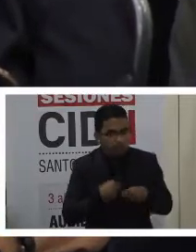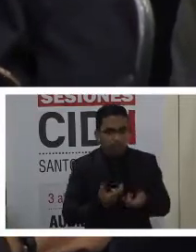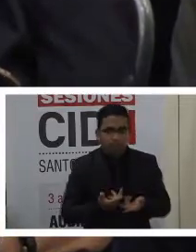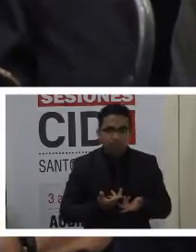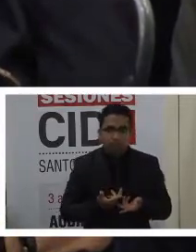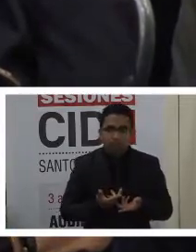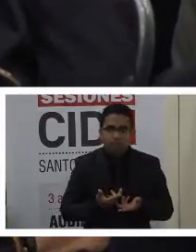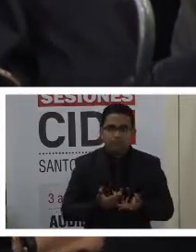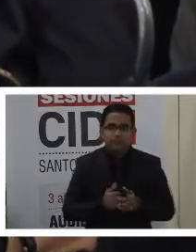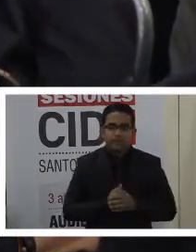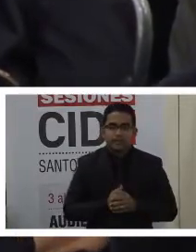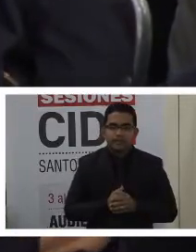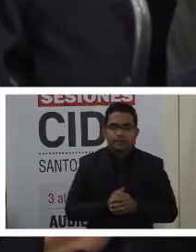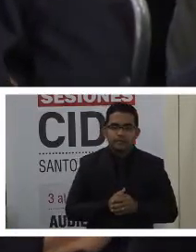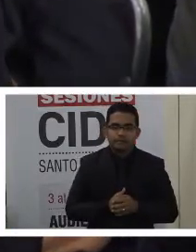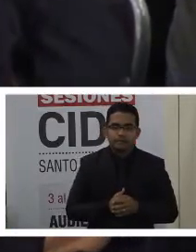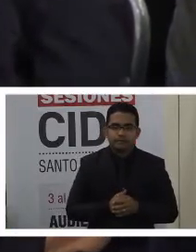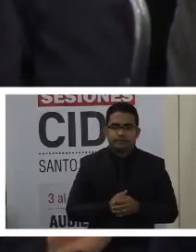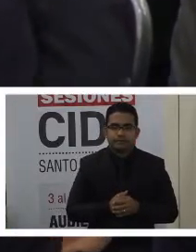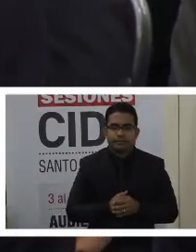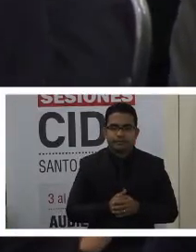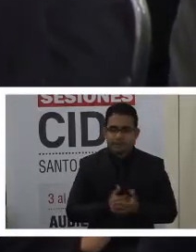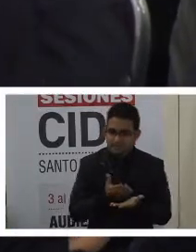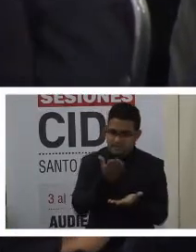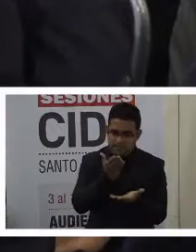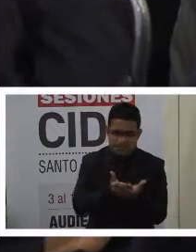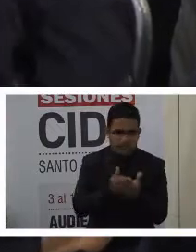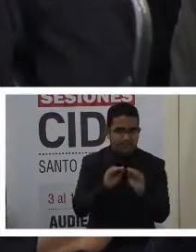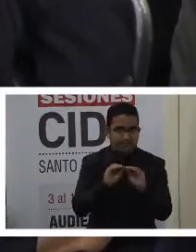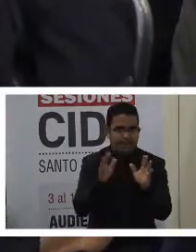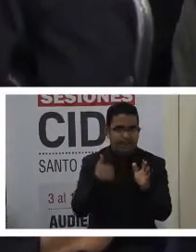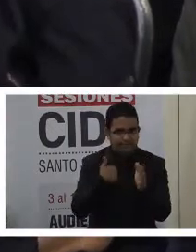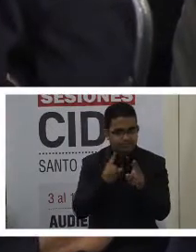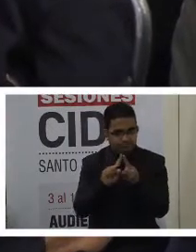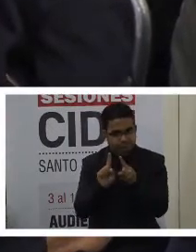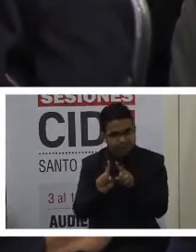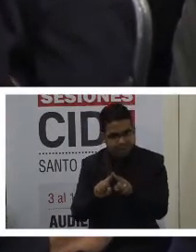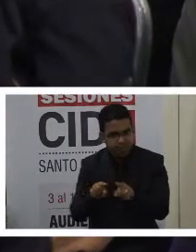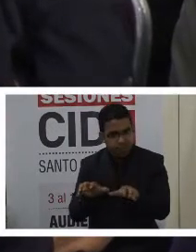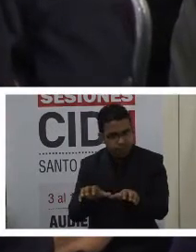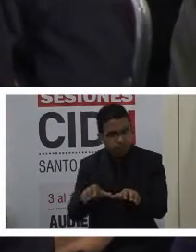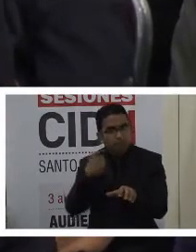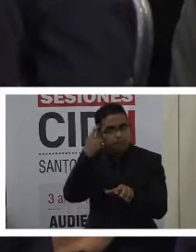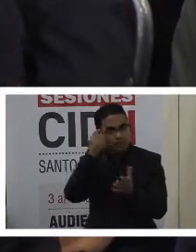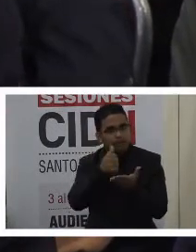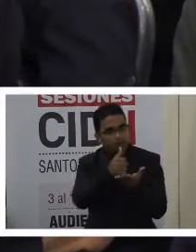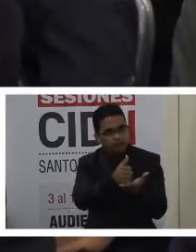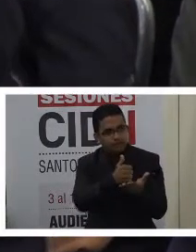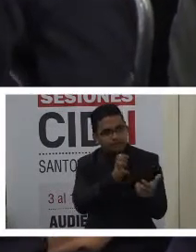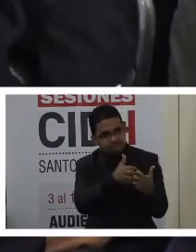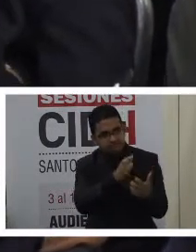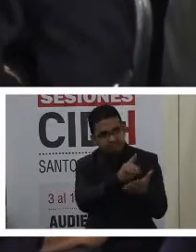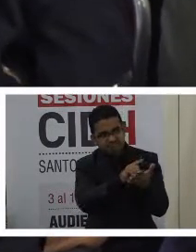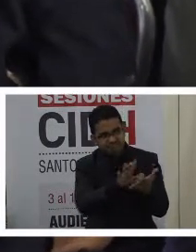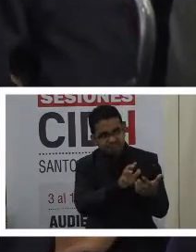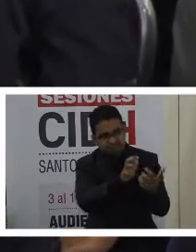a la comisión, a la comisionada, es una muestra de las diferentes acciones que se han venido